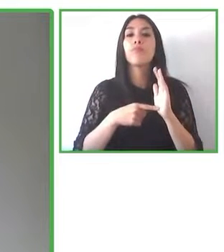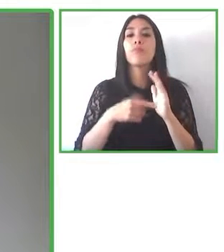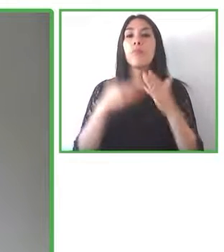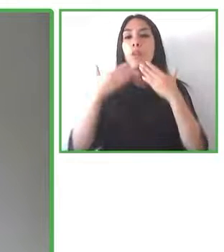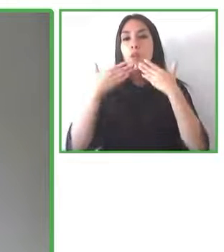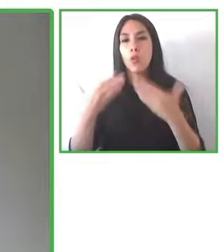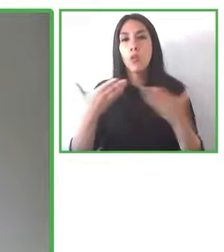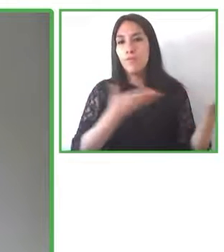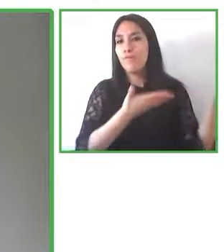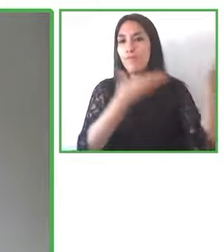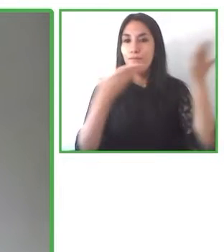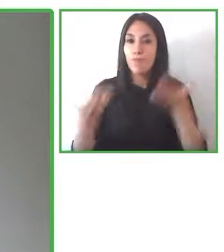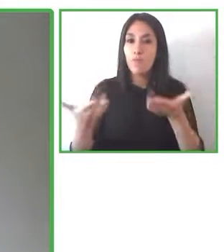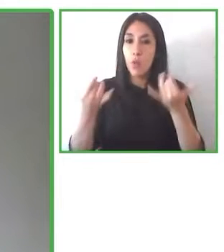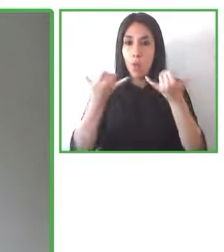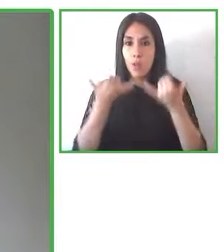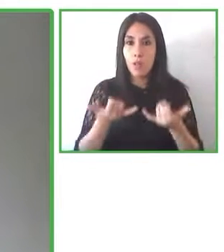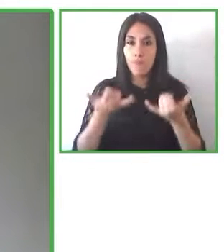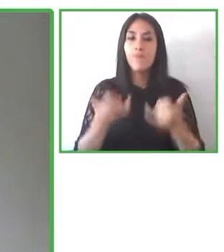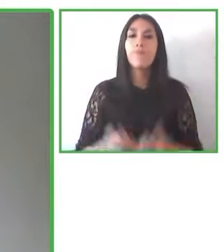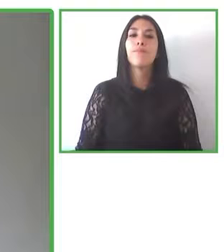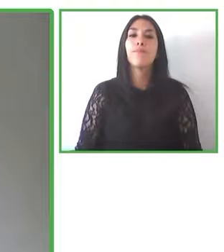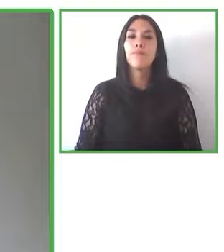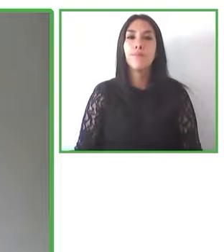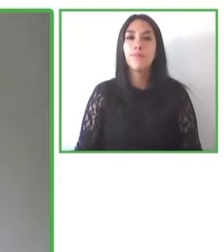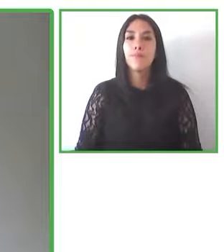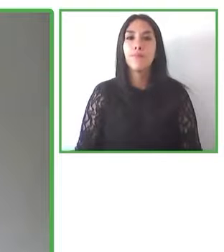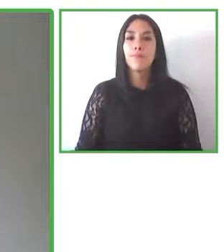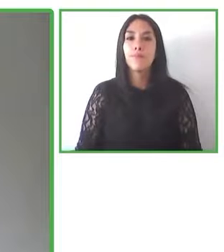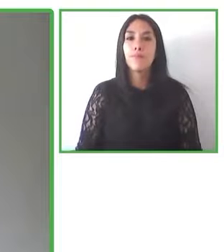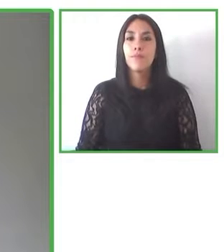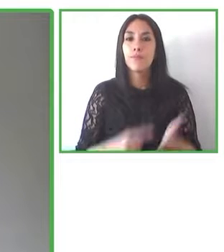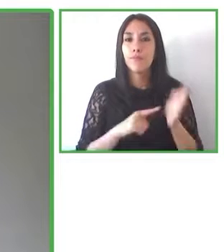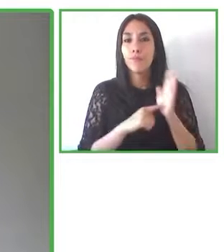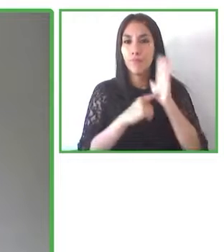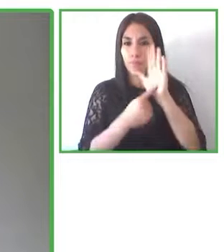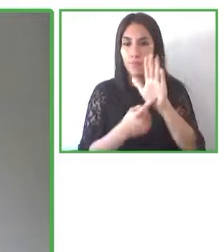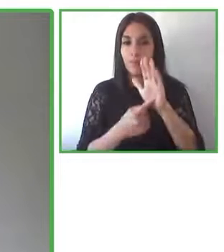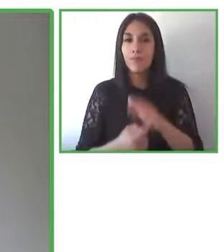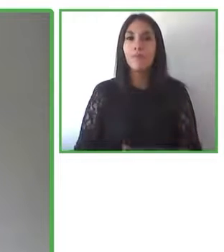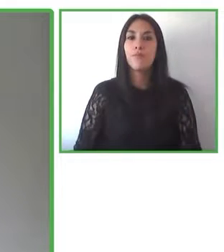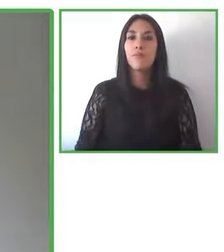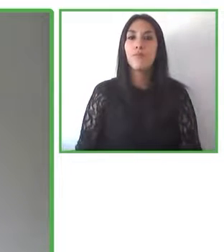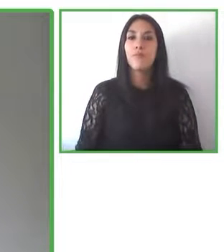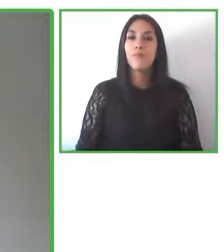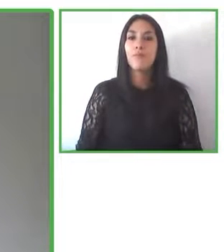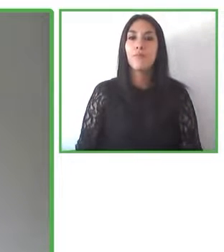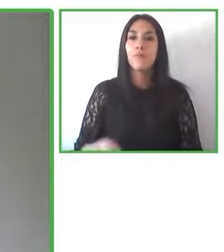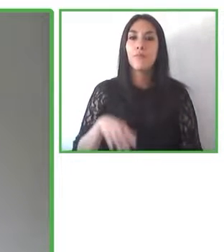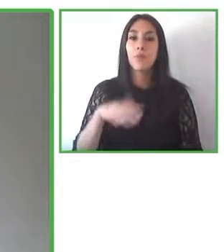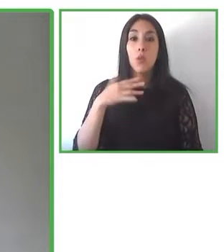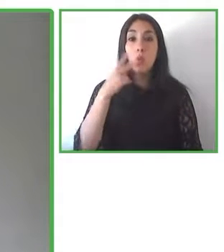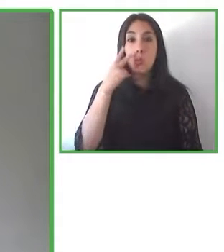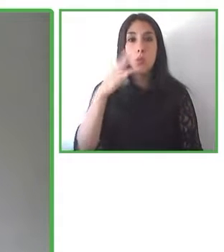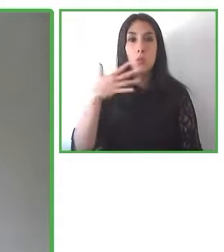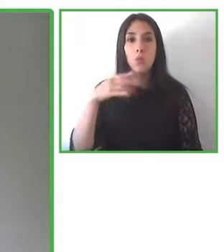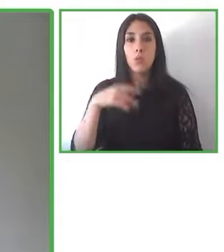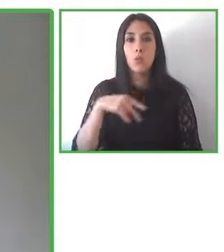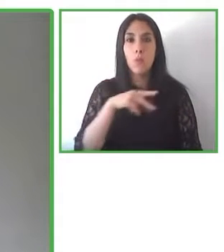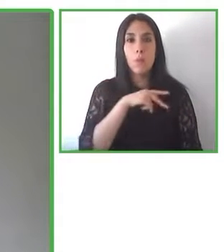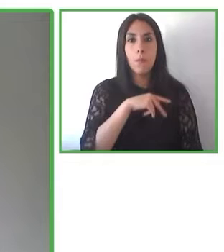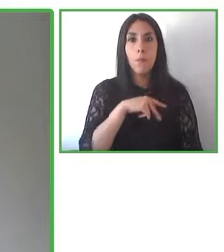dejo adelante nos va a presentar algo muy premiado incluso en Zero Project del 2018